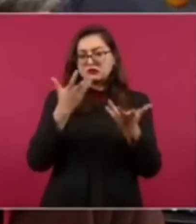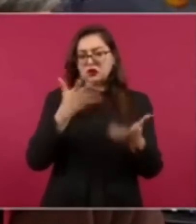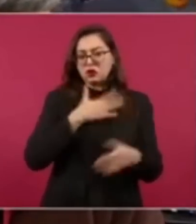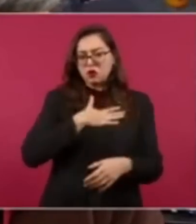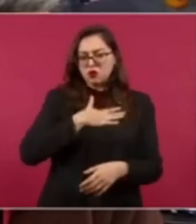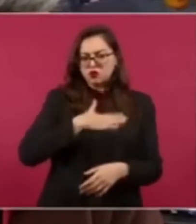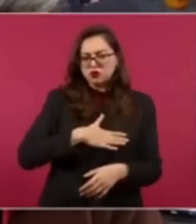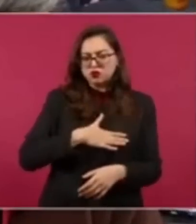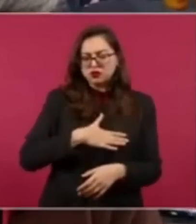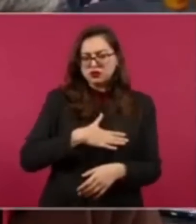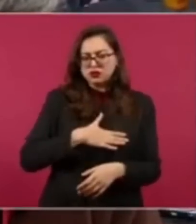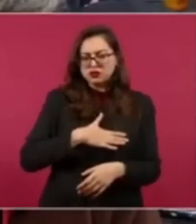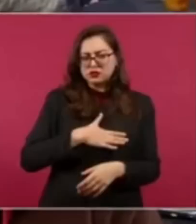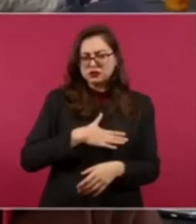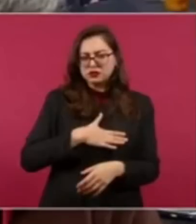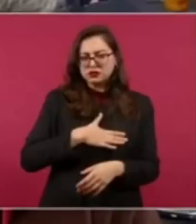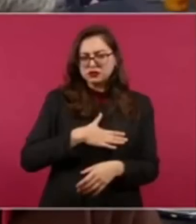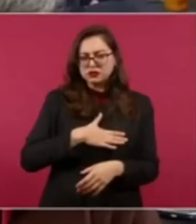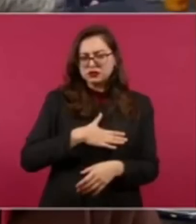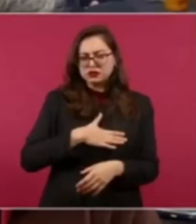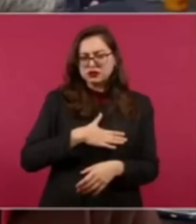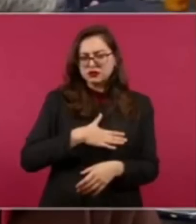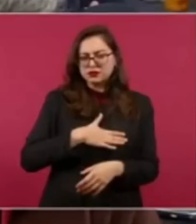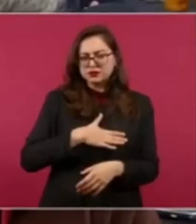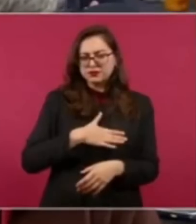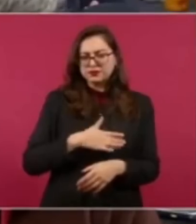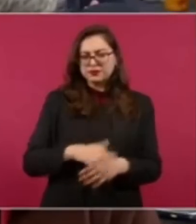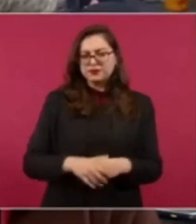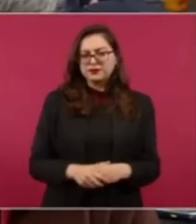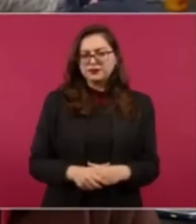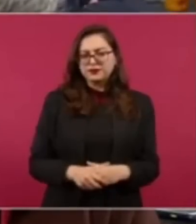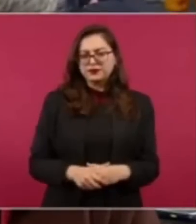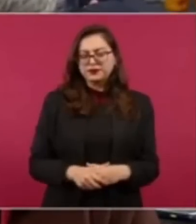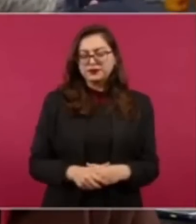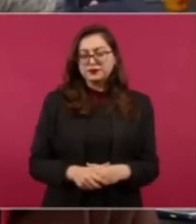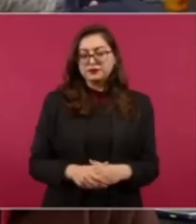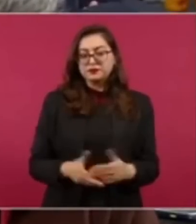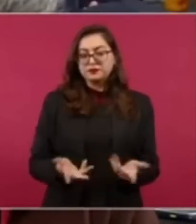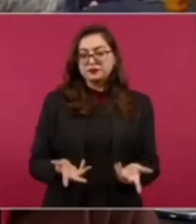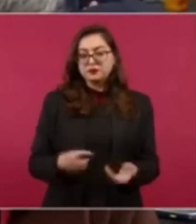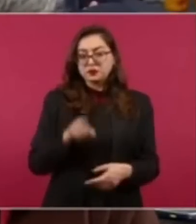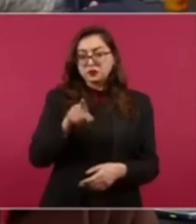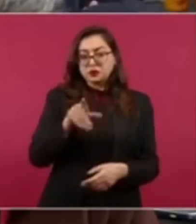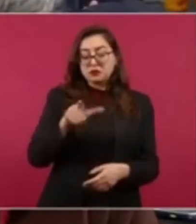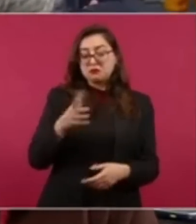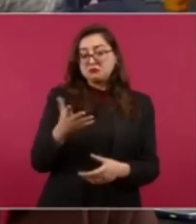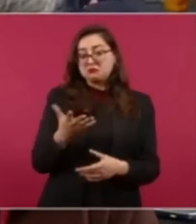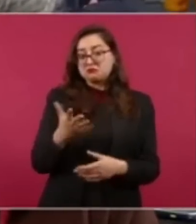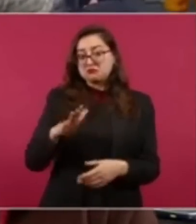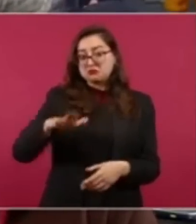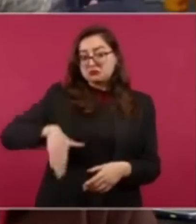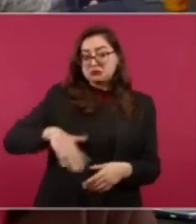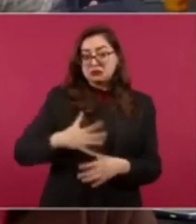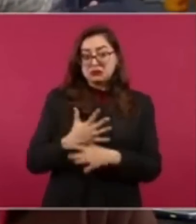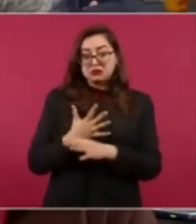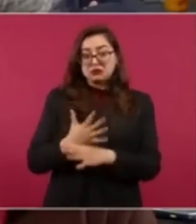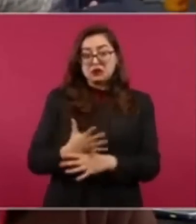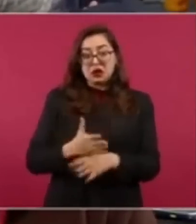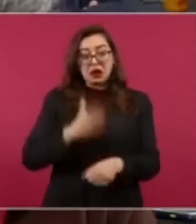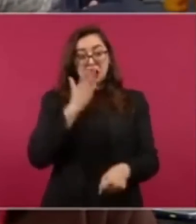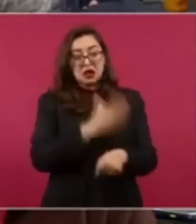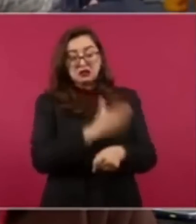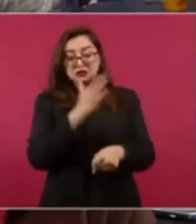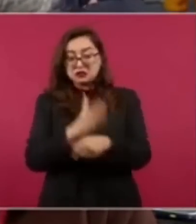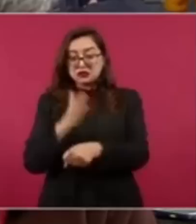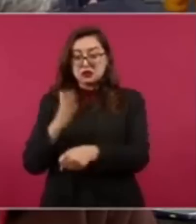Escuchábamos usted hace rato que decía que ya no hay impunidad. Bueno, entonces, los casos de nosotros, ¿qué son? Es cierto, es cierto que